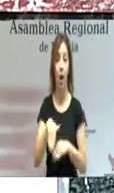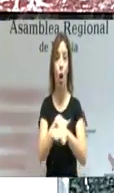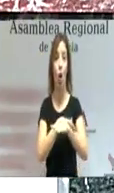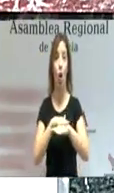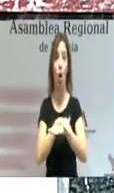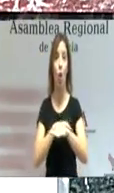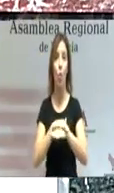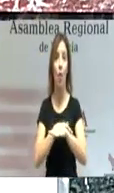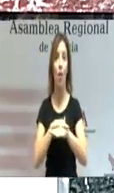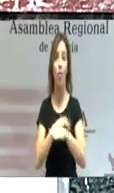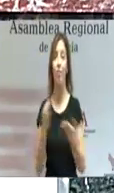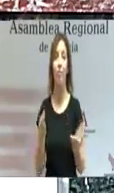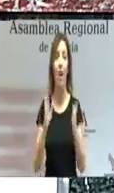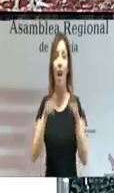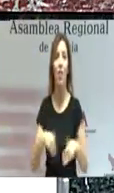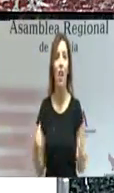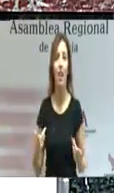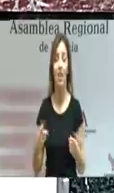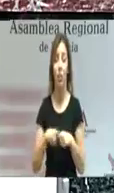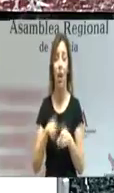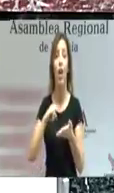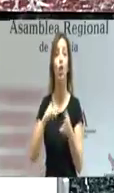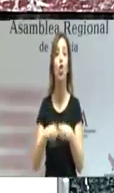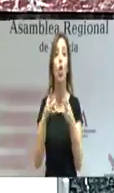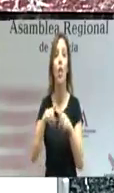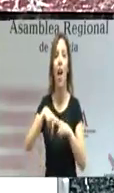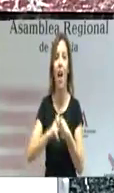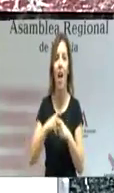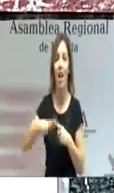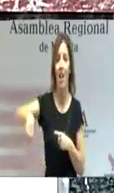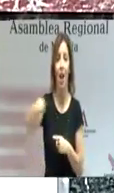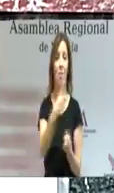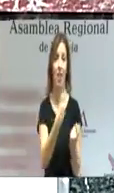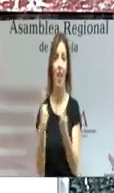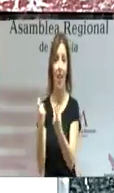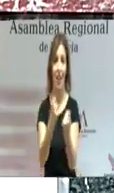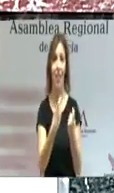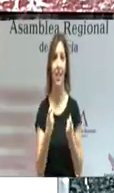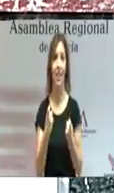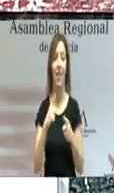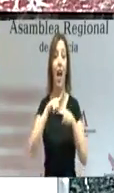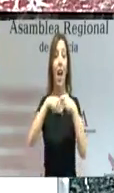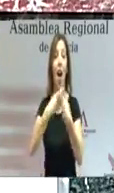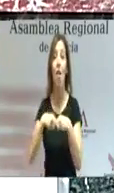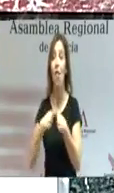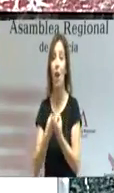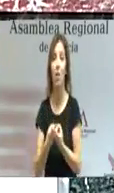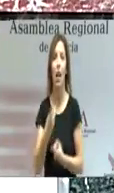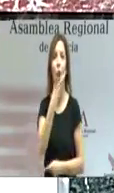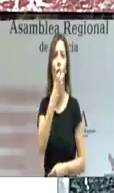al final, es una herramienta de nuestra sociedad y de las familias para hacer que 265